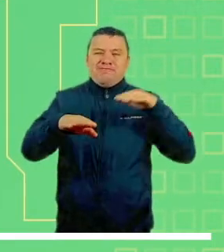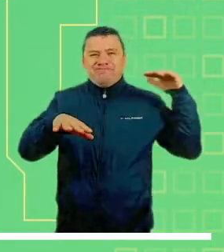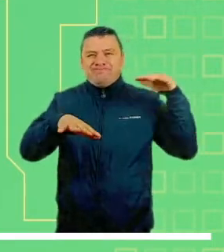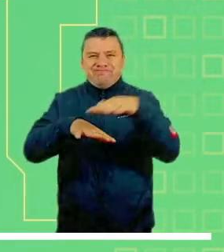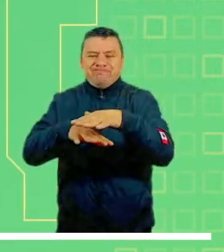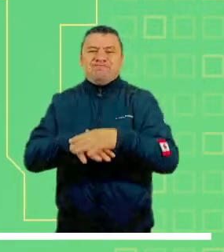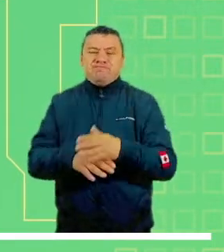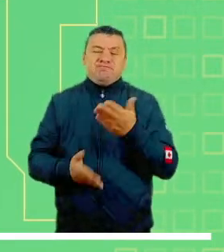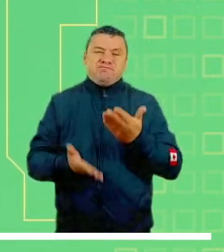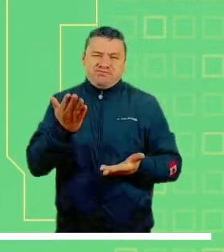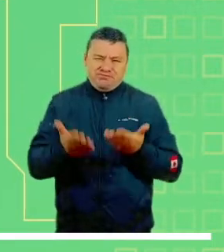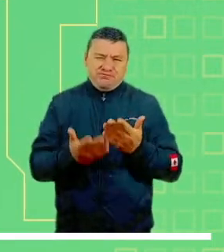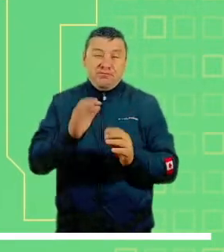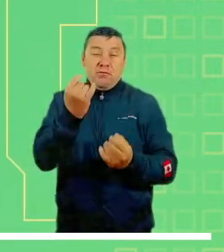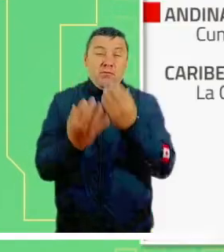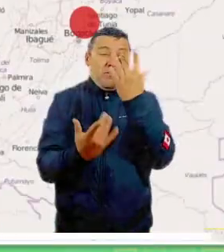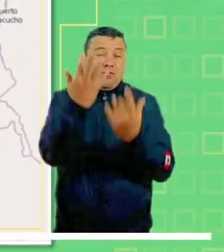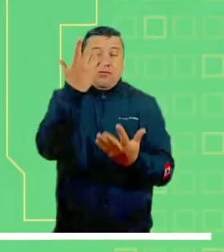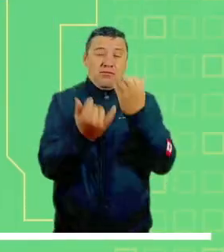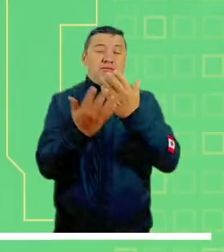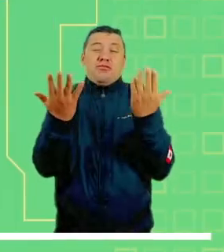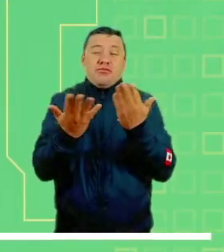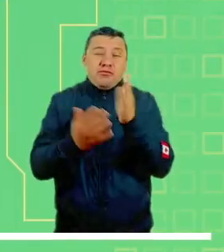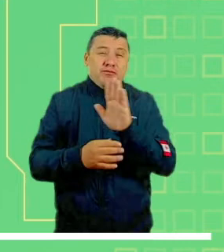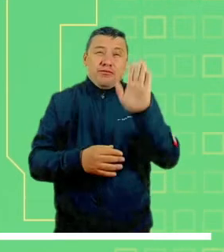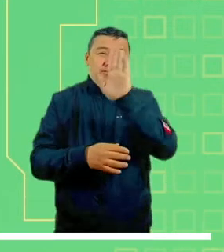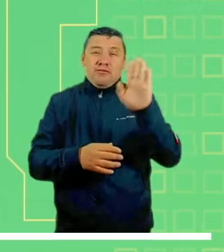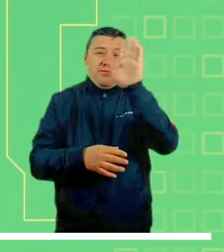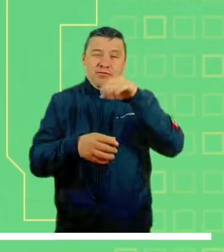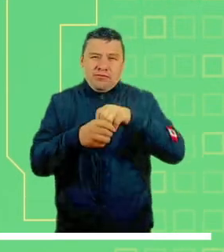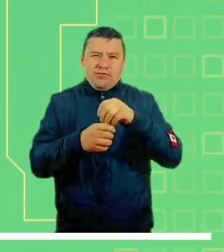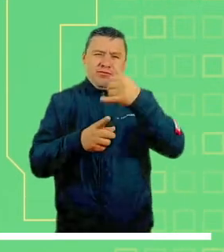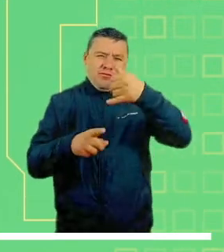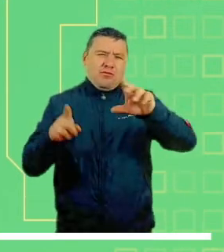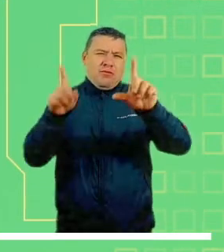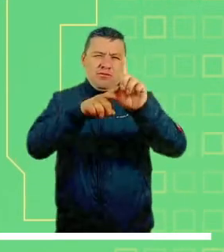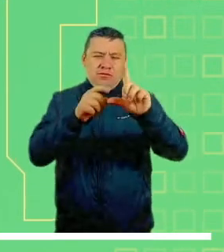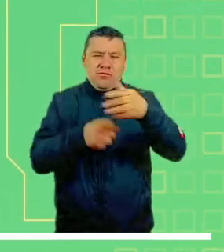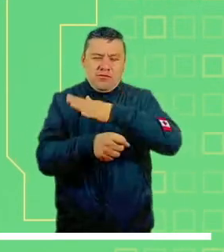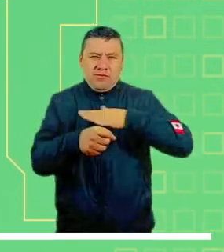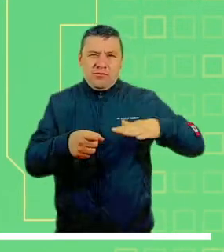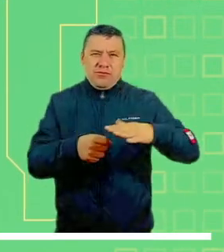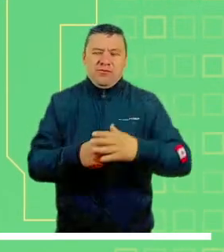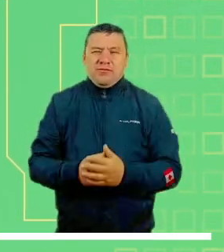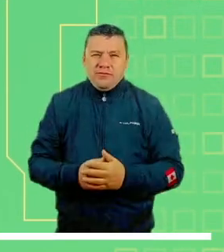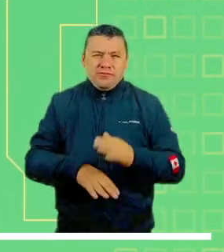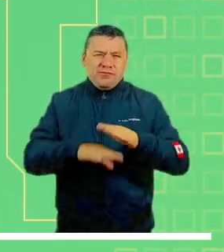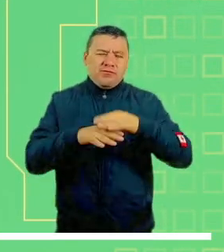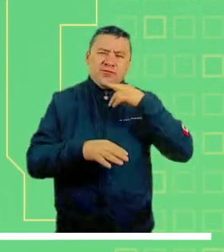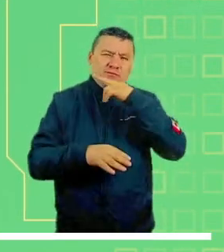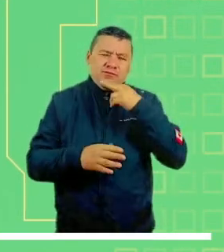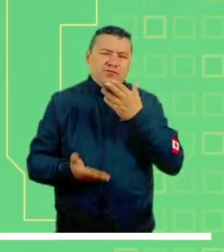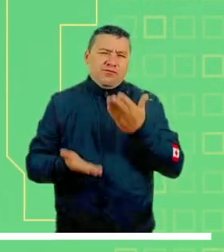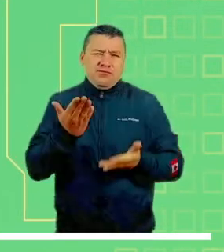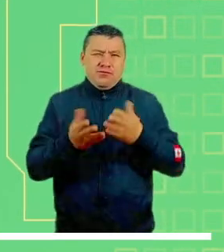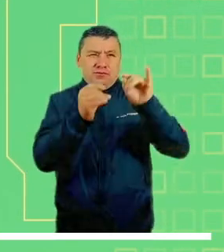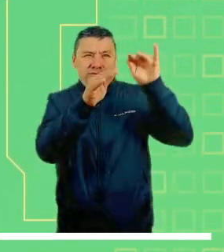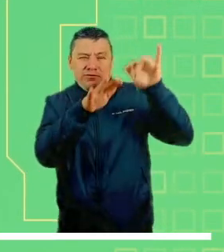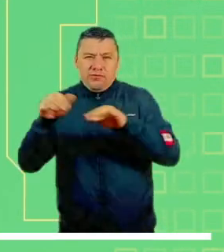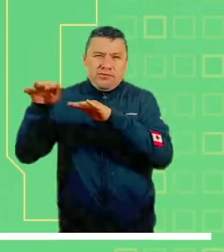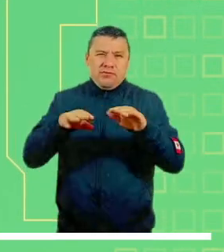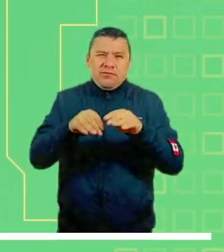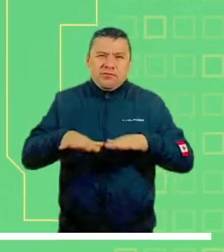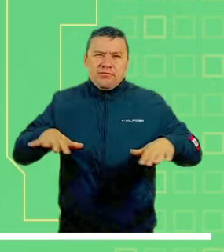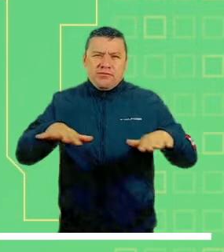vereda Toledito, una vía resultó afectada. Alerta roja por probabilidad de incendios en la cobertura vegetal de los departamentos de La